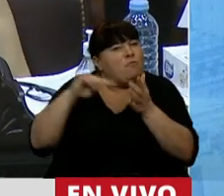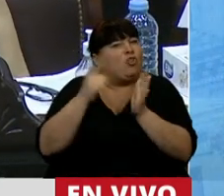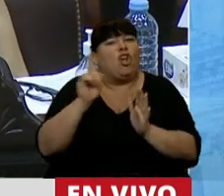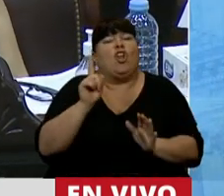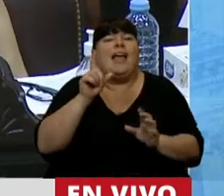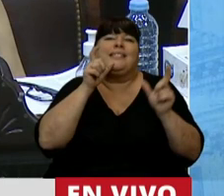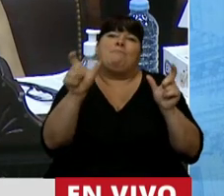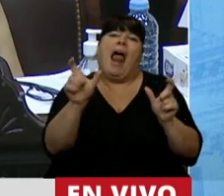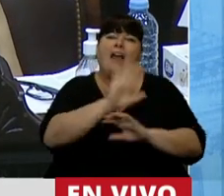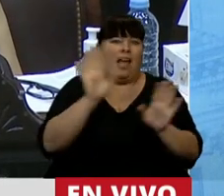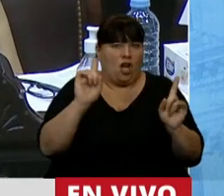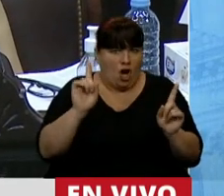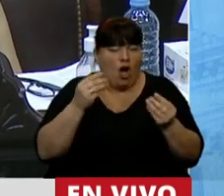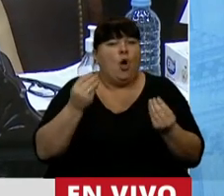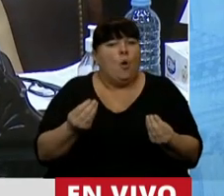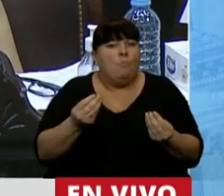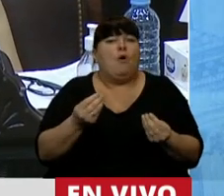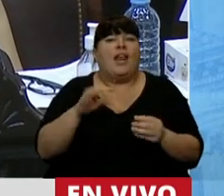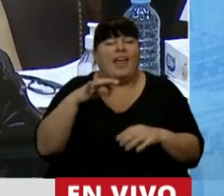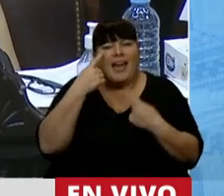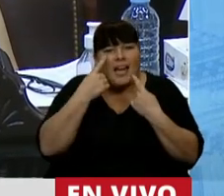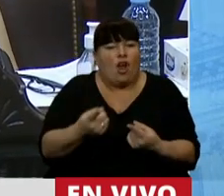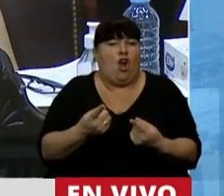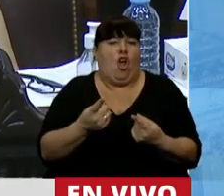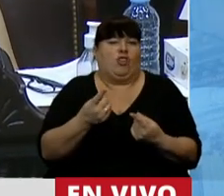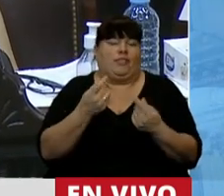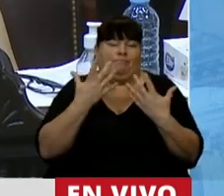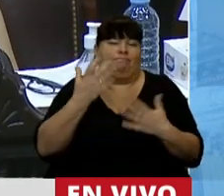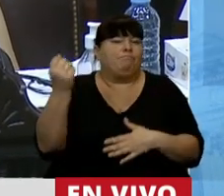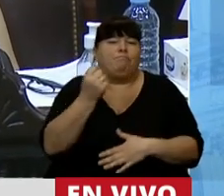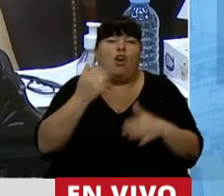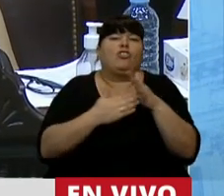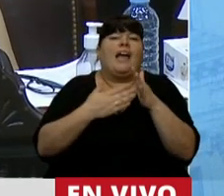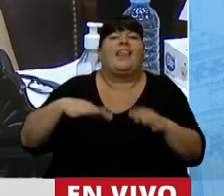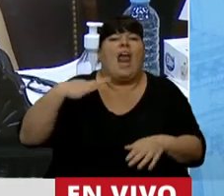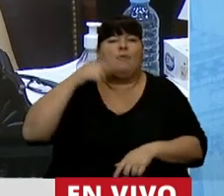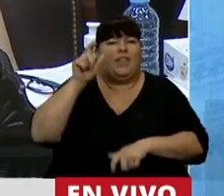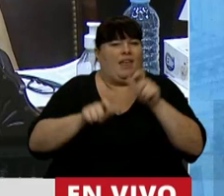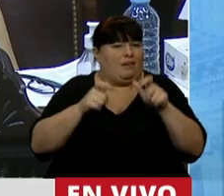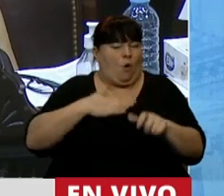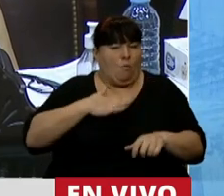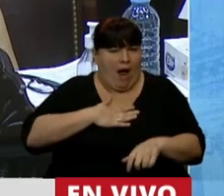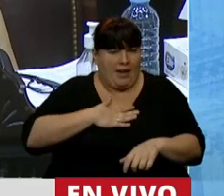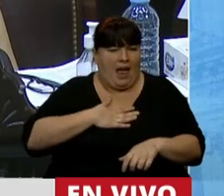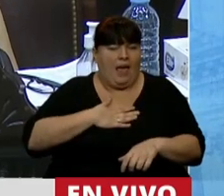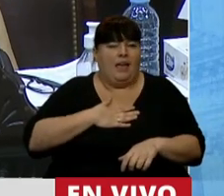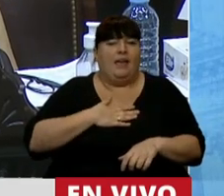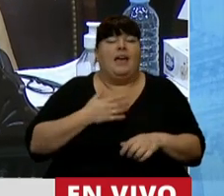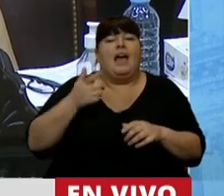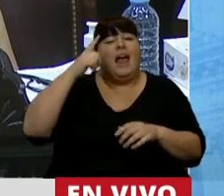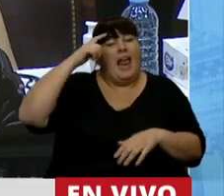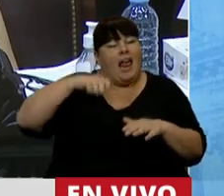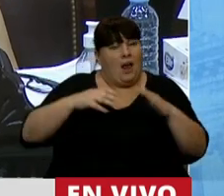es meramente semántica, porque implica el reconocimiento de un valor fundamental de la vida humana. Nuestro sistema